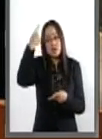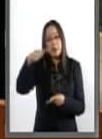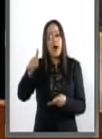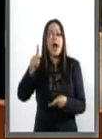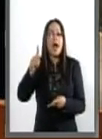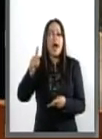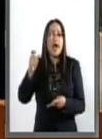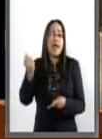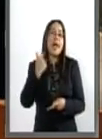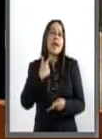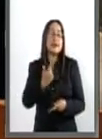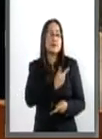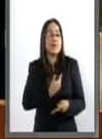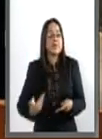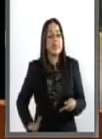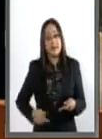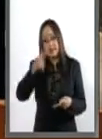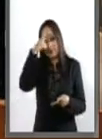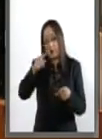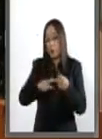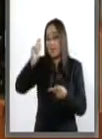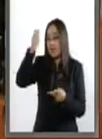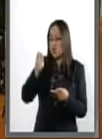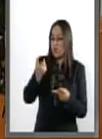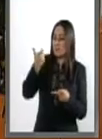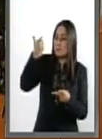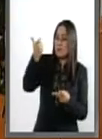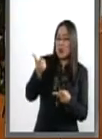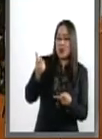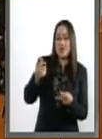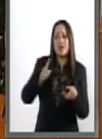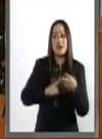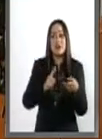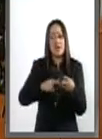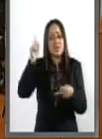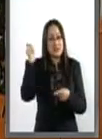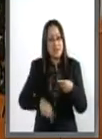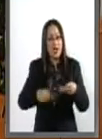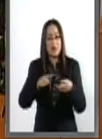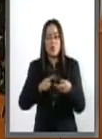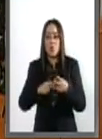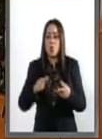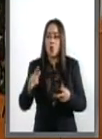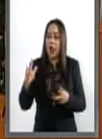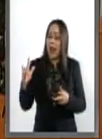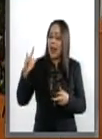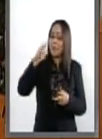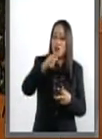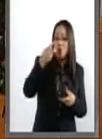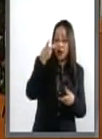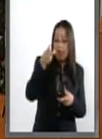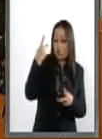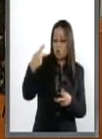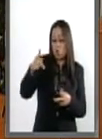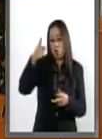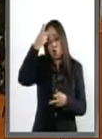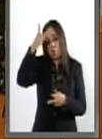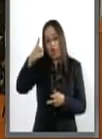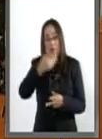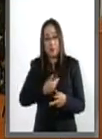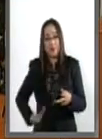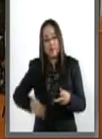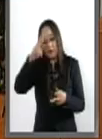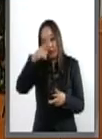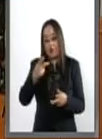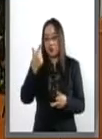que tienen los presidentes, expresidentes de la República. Empezando por vender un avión, uno de los más caros del mundo, que implica una inversión de más de